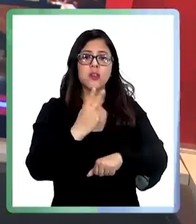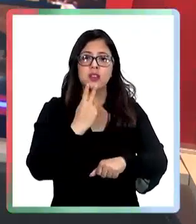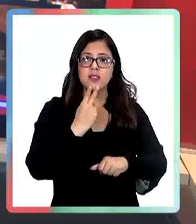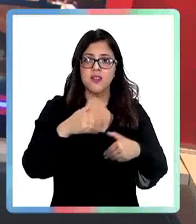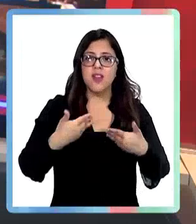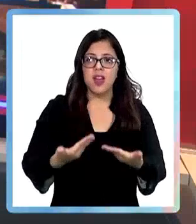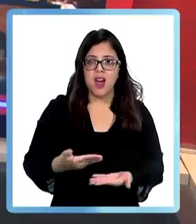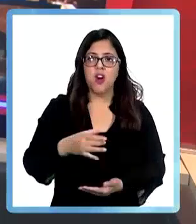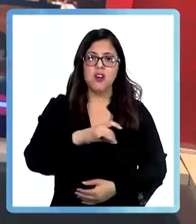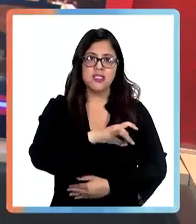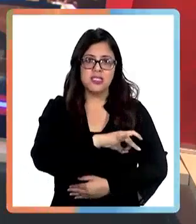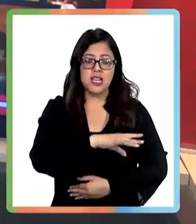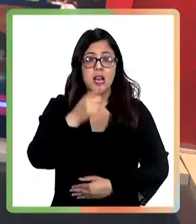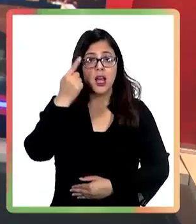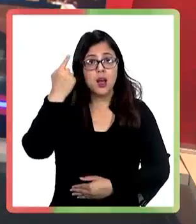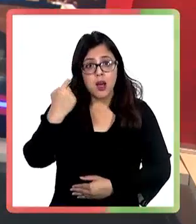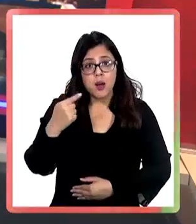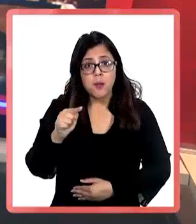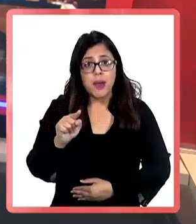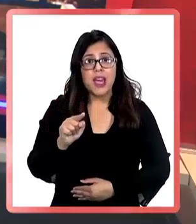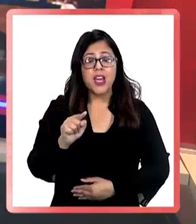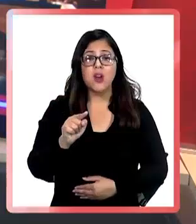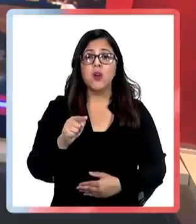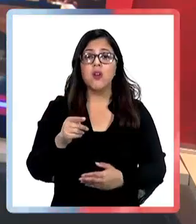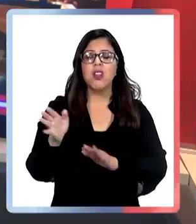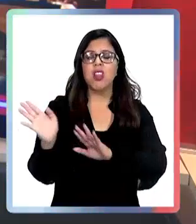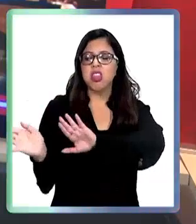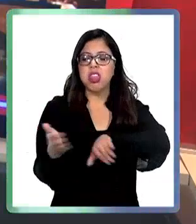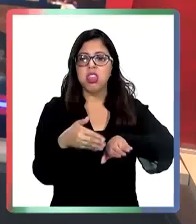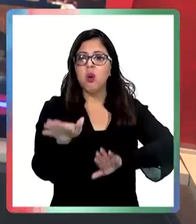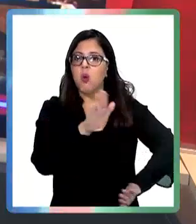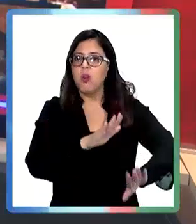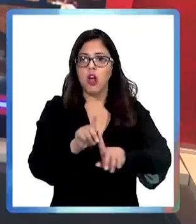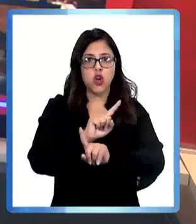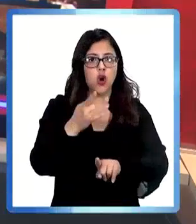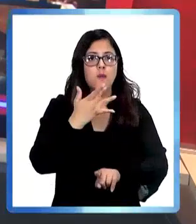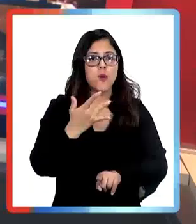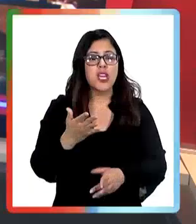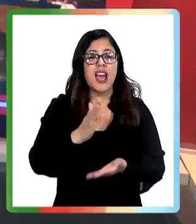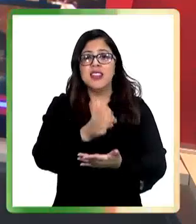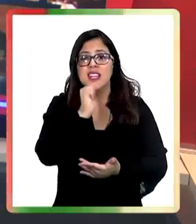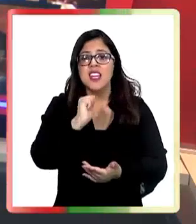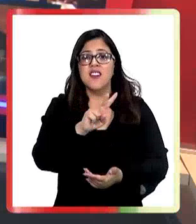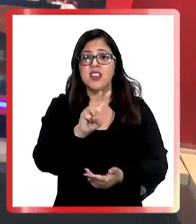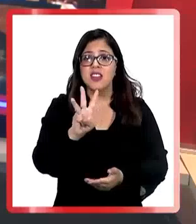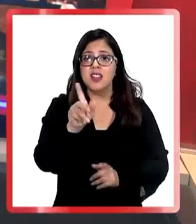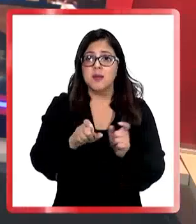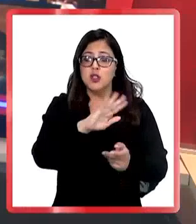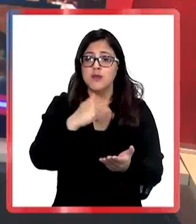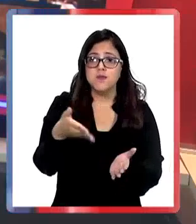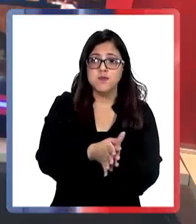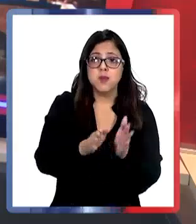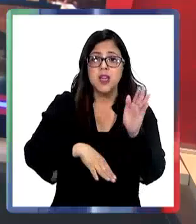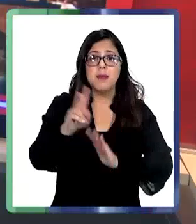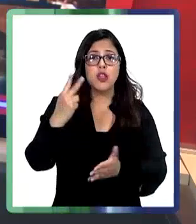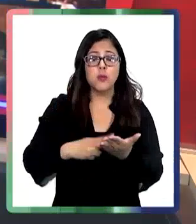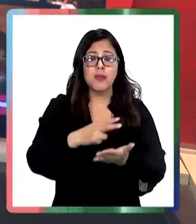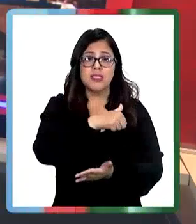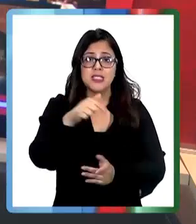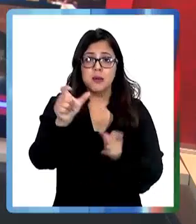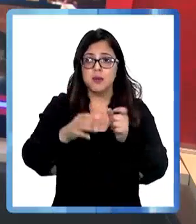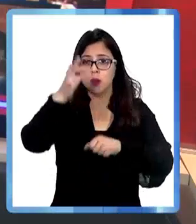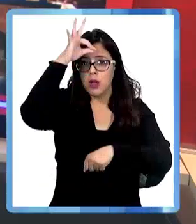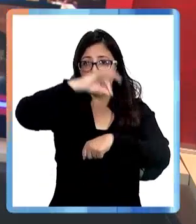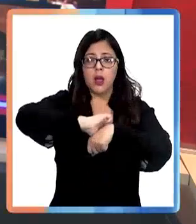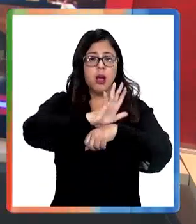vive actualmente nuestro país. Sin embargo, no hay que descuidarse porque en el último día 23 personas fallecieron y más de 2.600